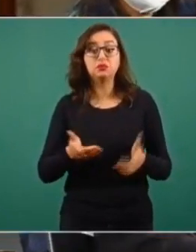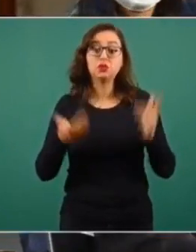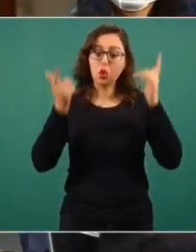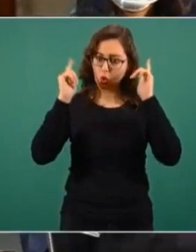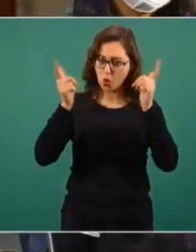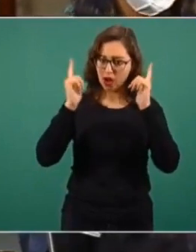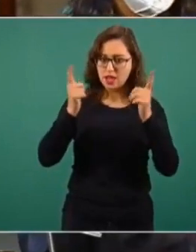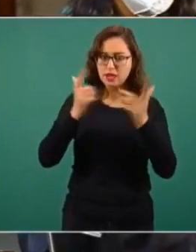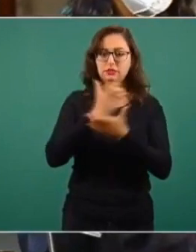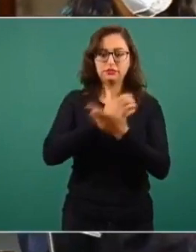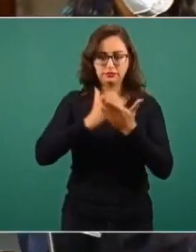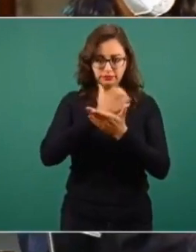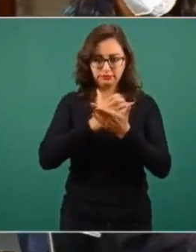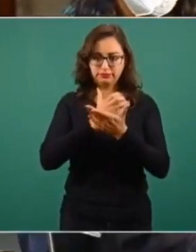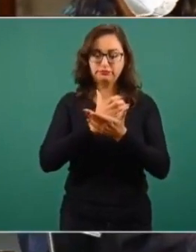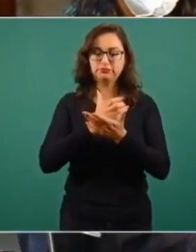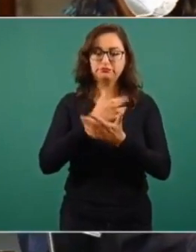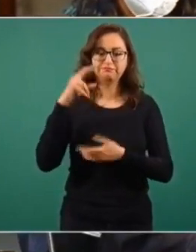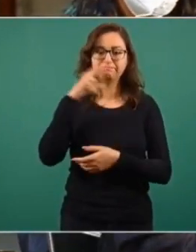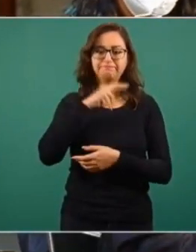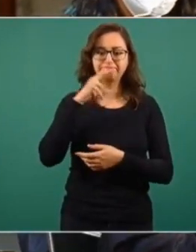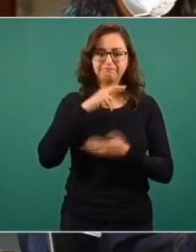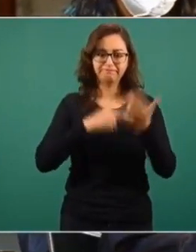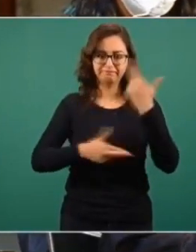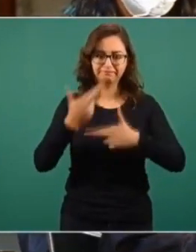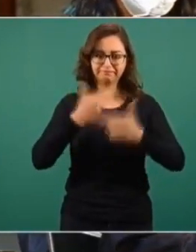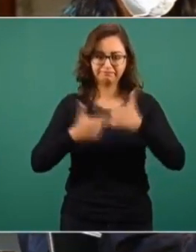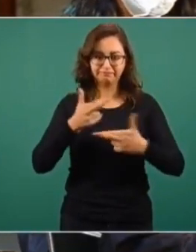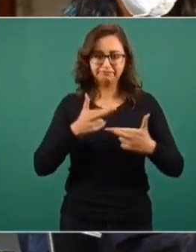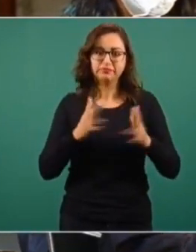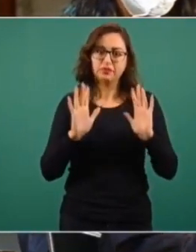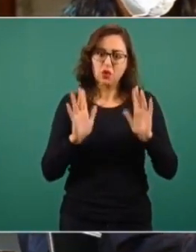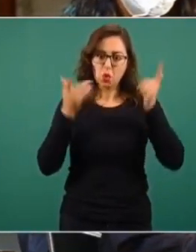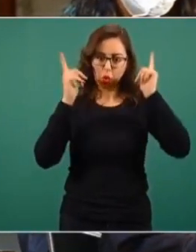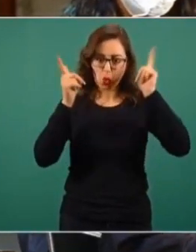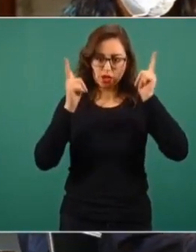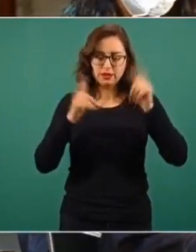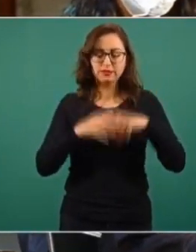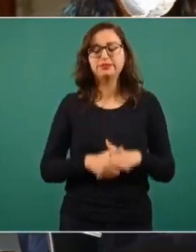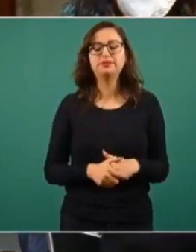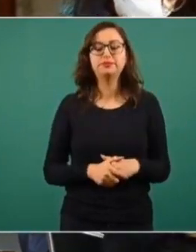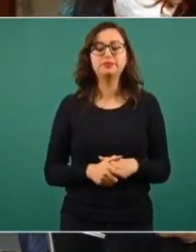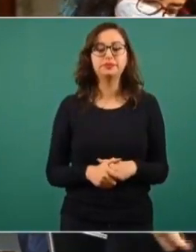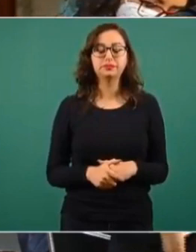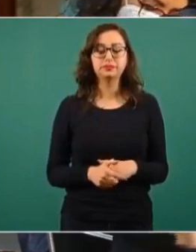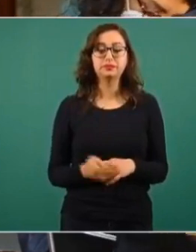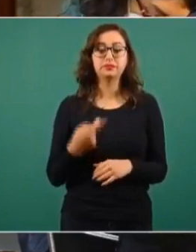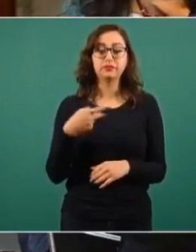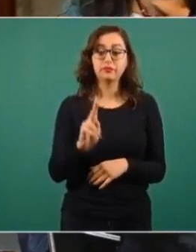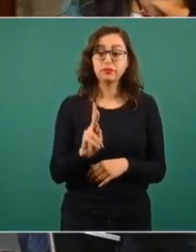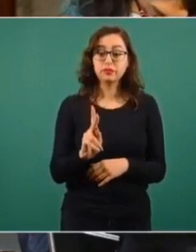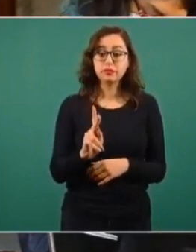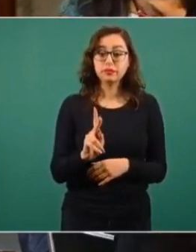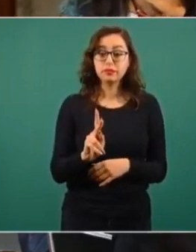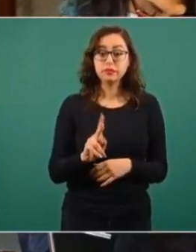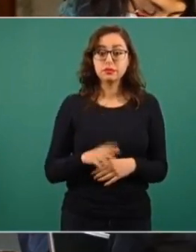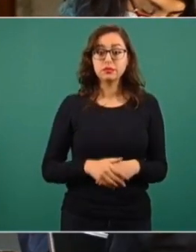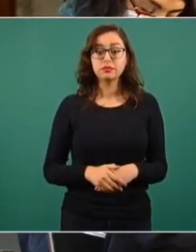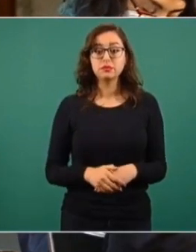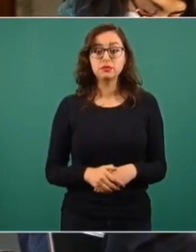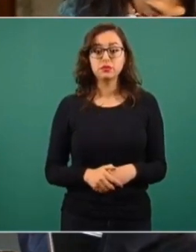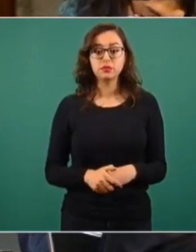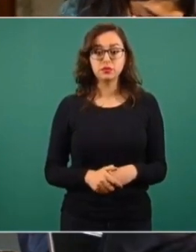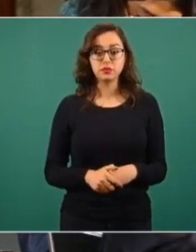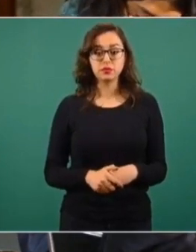su pronta recuperación y verlo aquí en cuanto termine el confinamiento. Pero sí me gustaría que nos